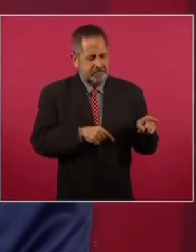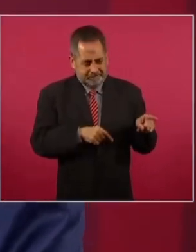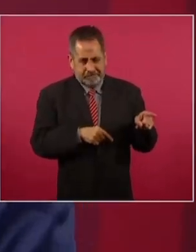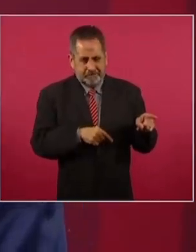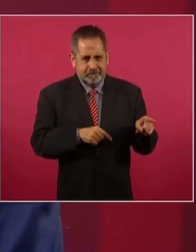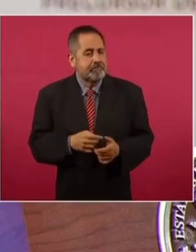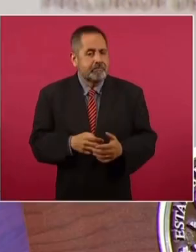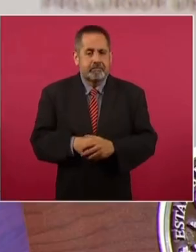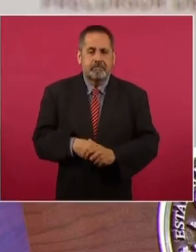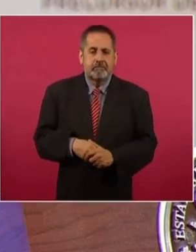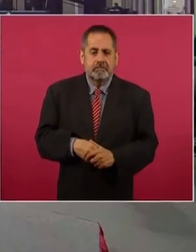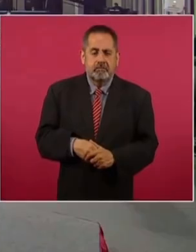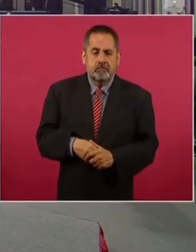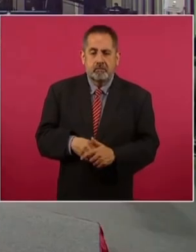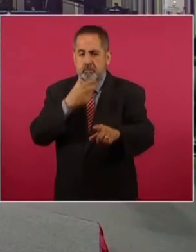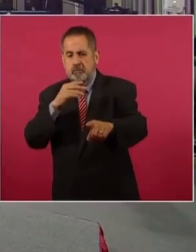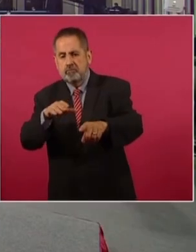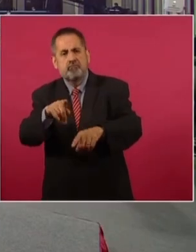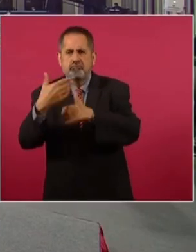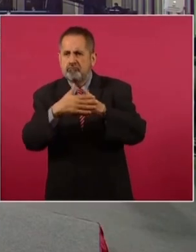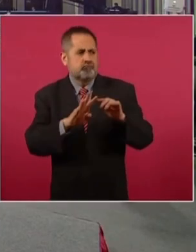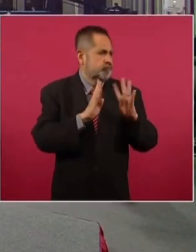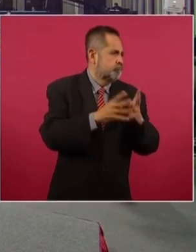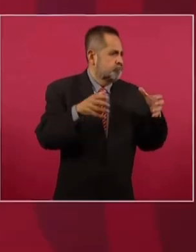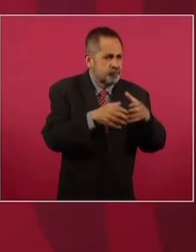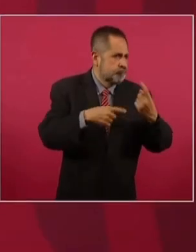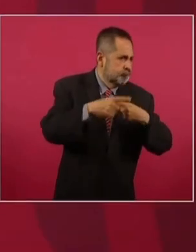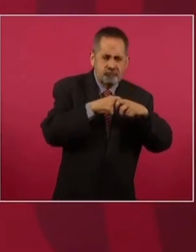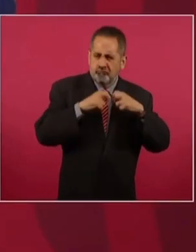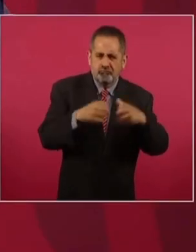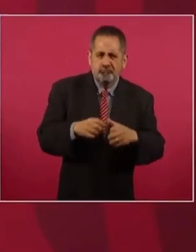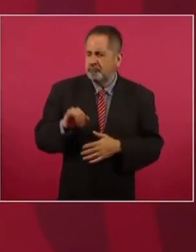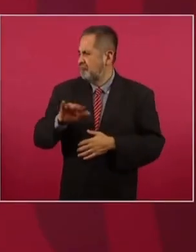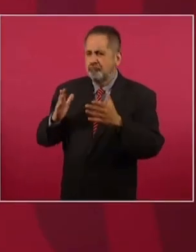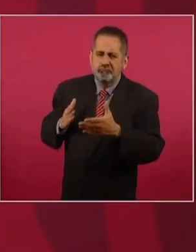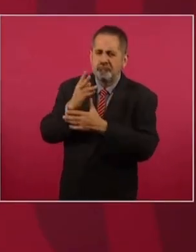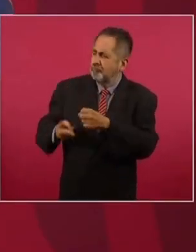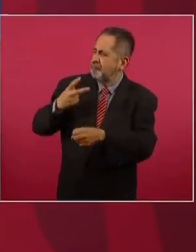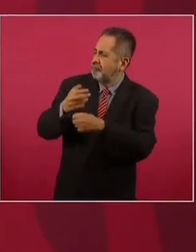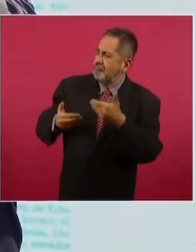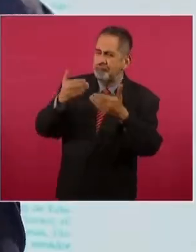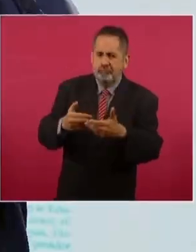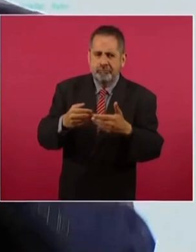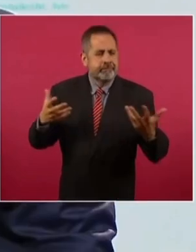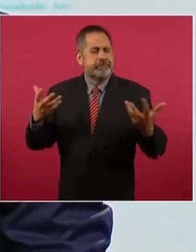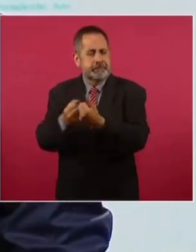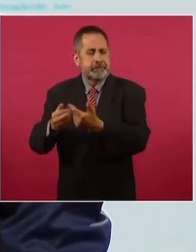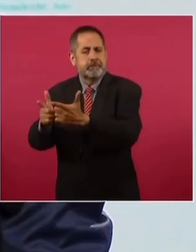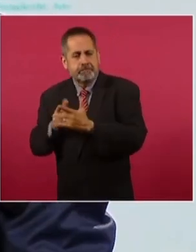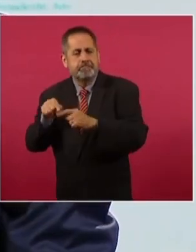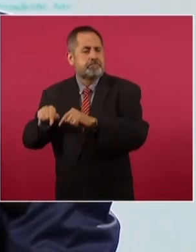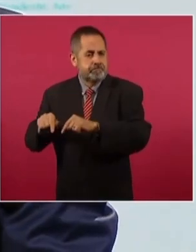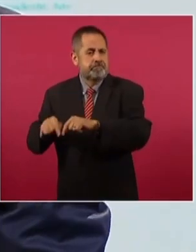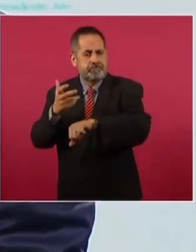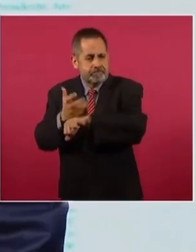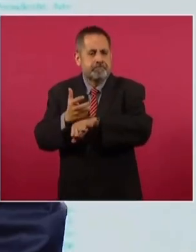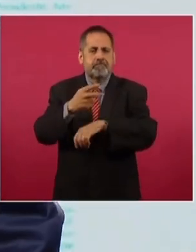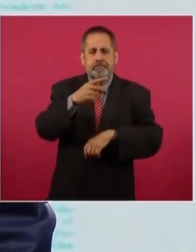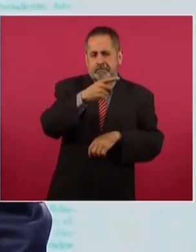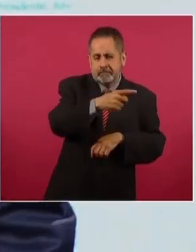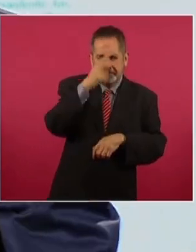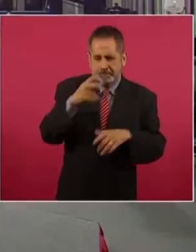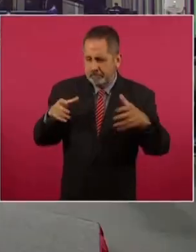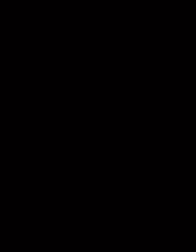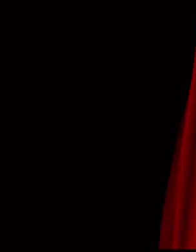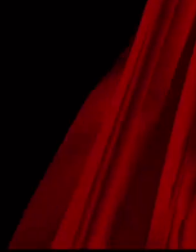Iberdrola. ¿Están hasta de un panel ya? Sí, como que ya pasamos a la segunda etapa, que es un panel. ¿Cuándo es una consulta?